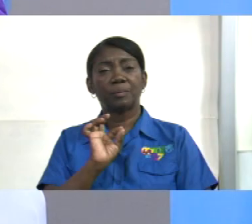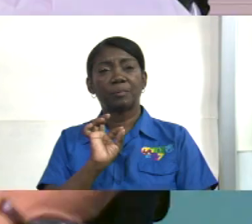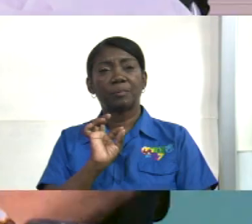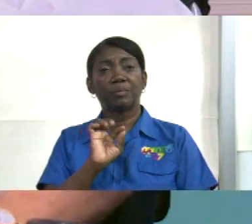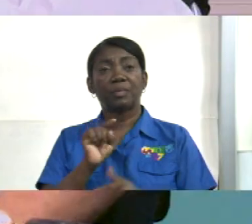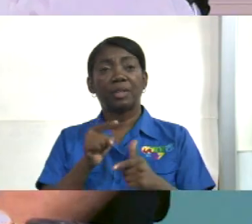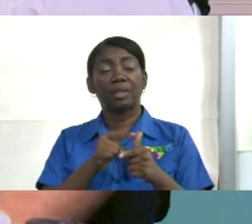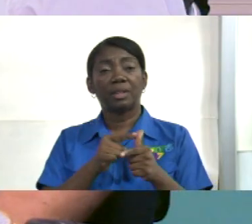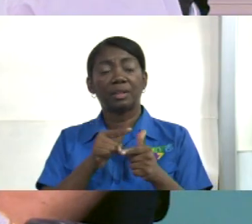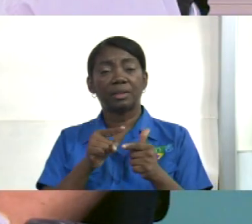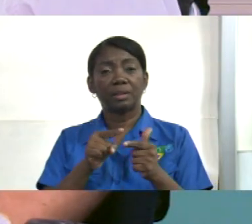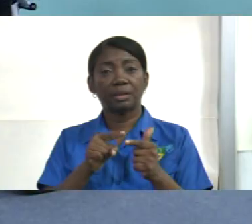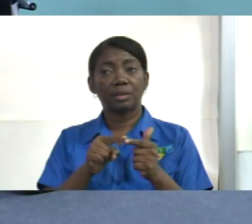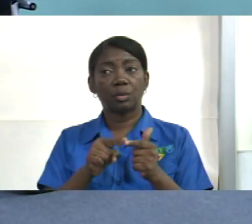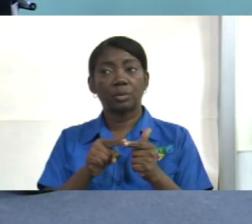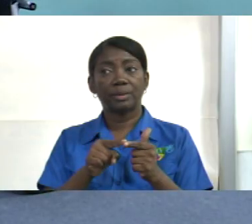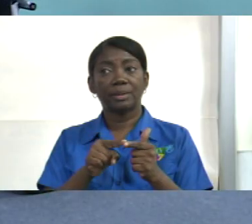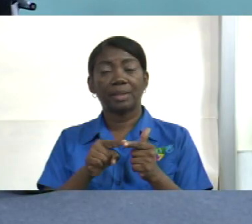internacionales pero